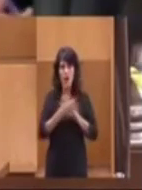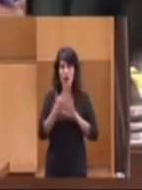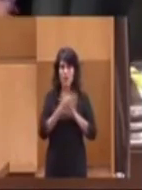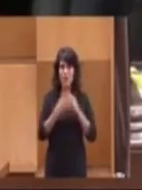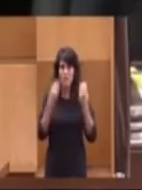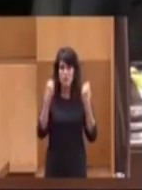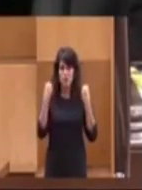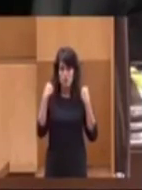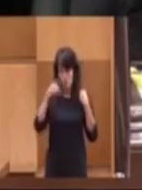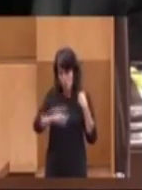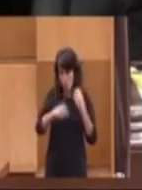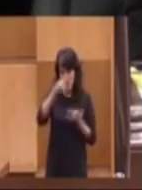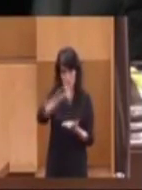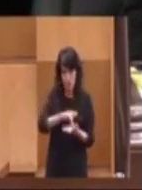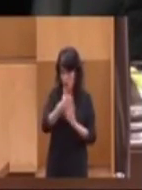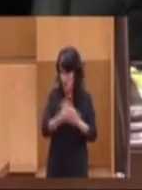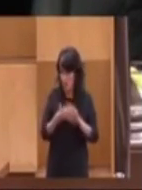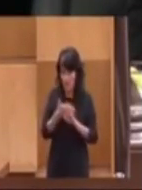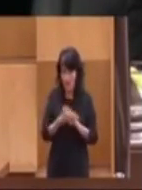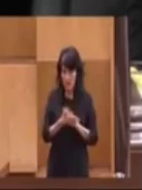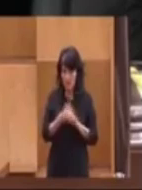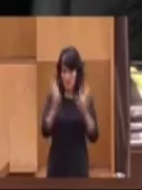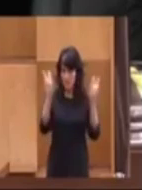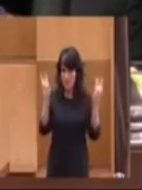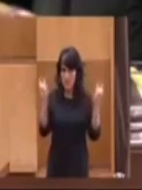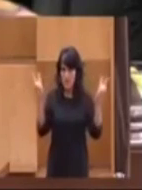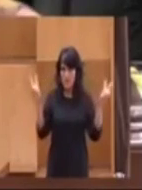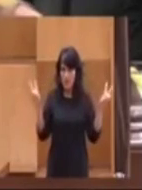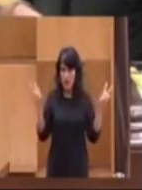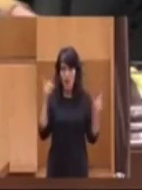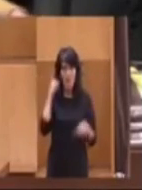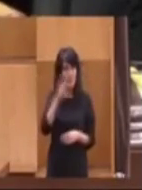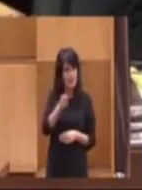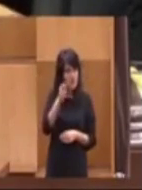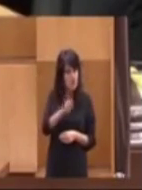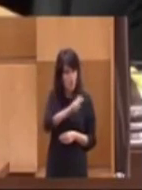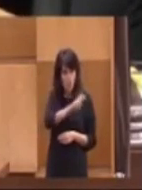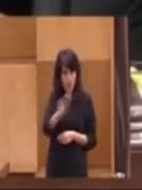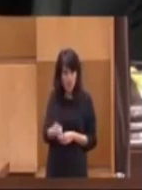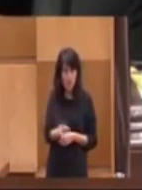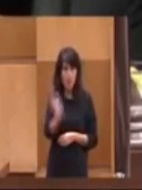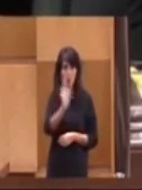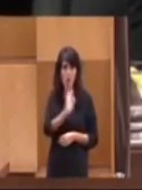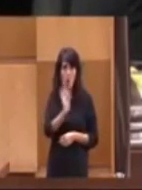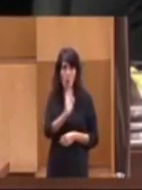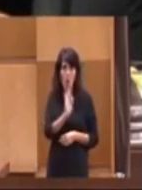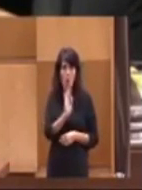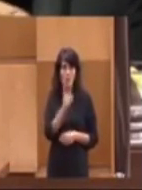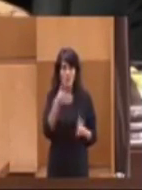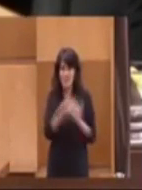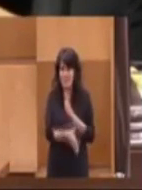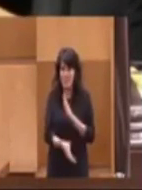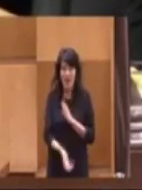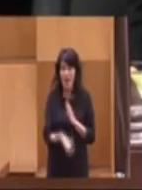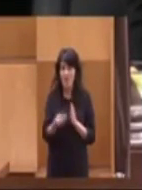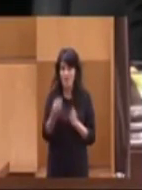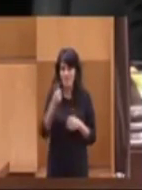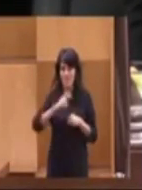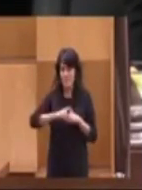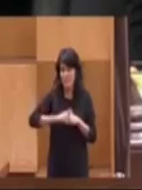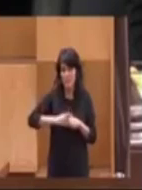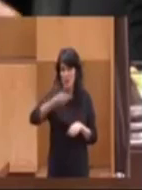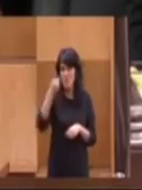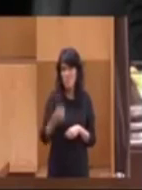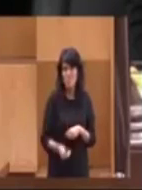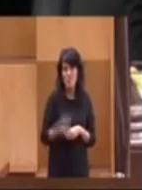tenemos que hablar hoy, que es de las pensiones, de uno de los pilares del Estado de bienestar. Y, como